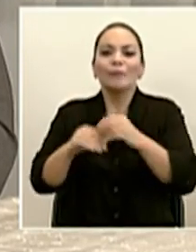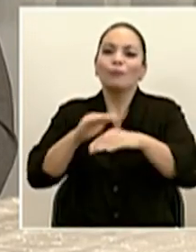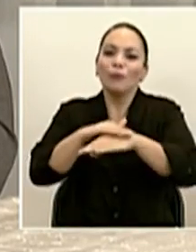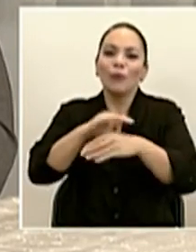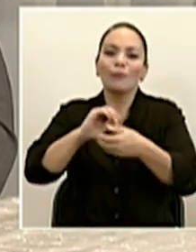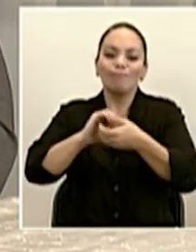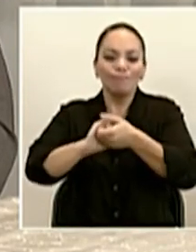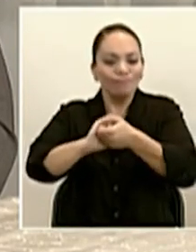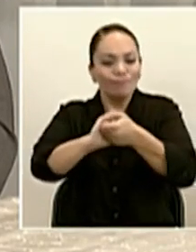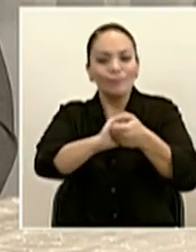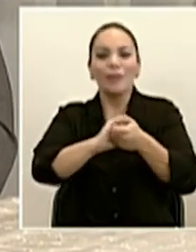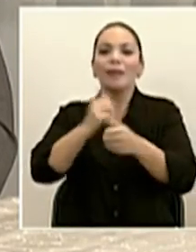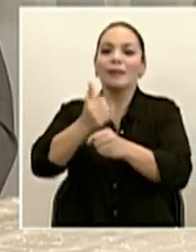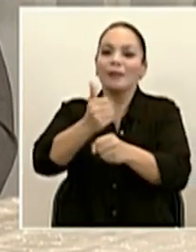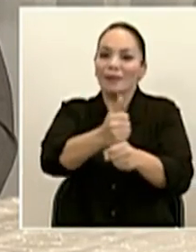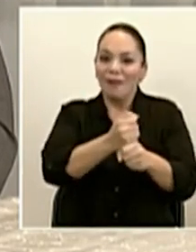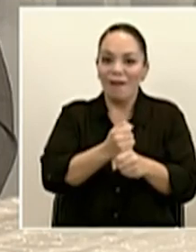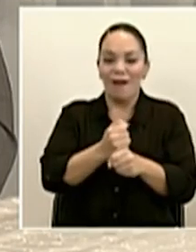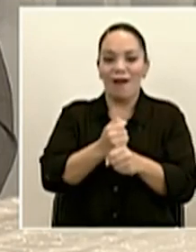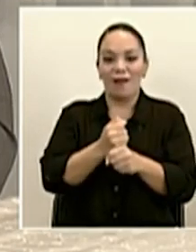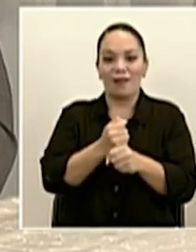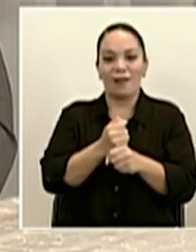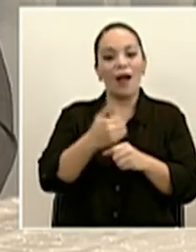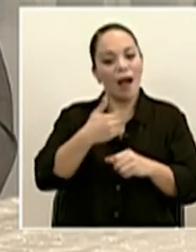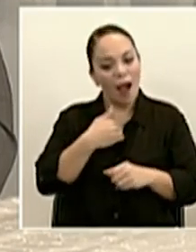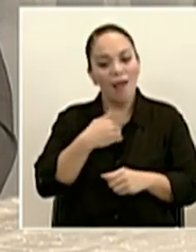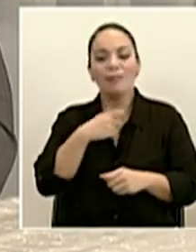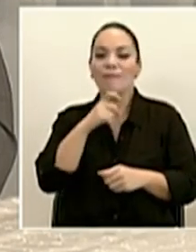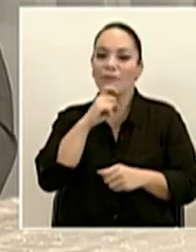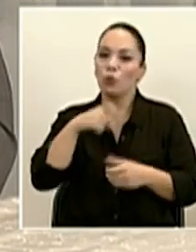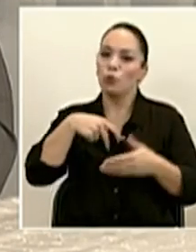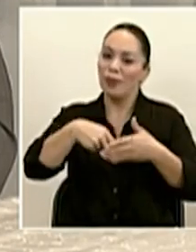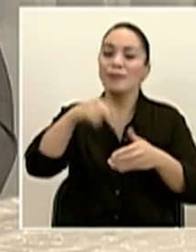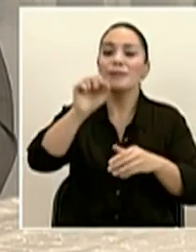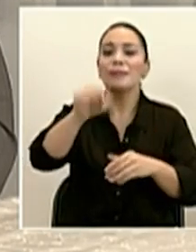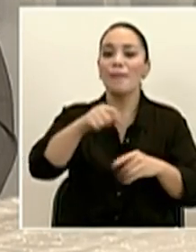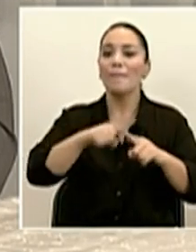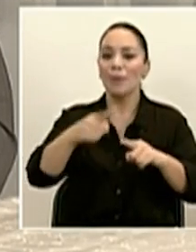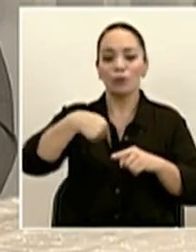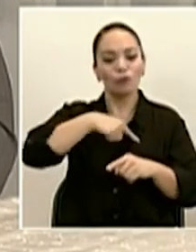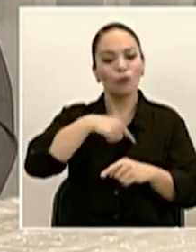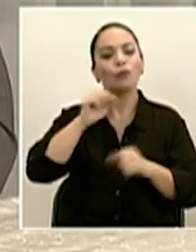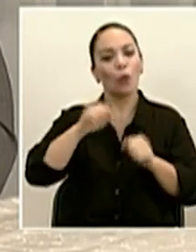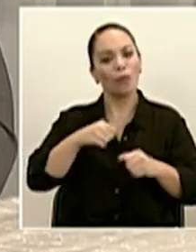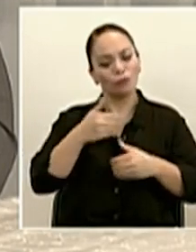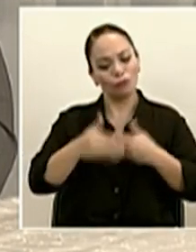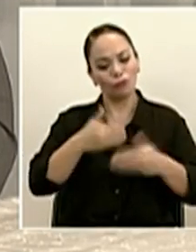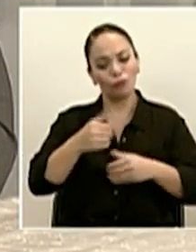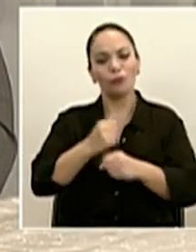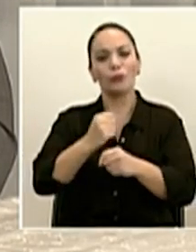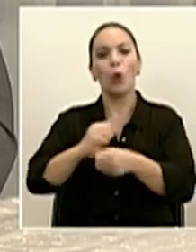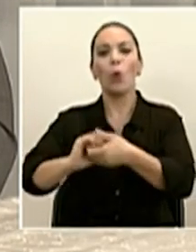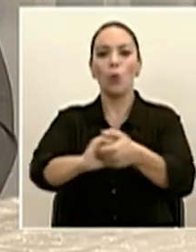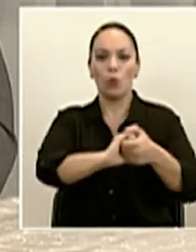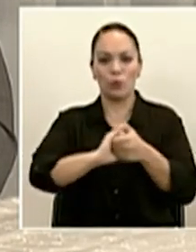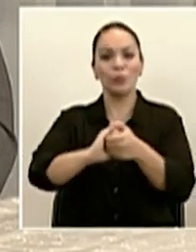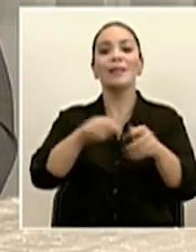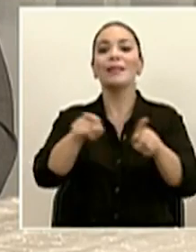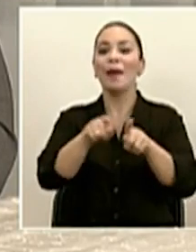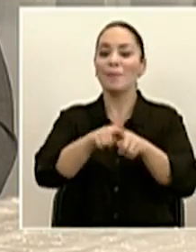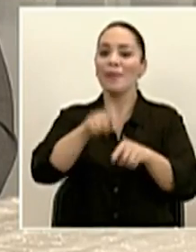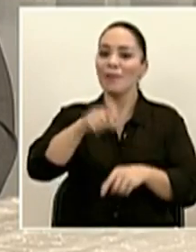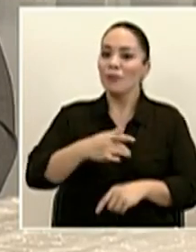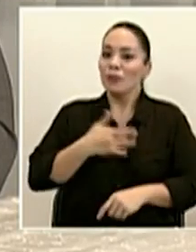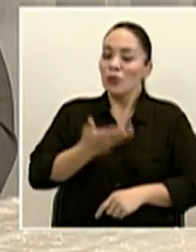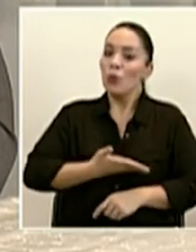pero podemos sobrepasarlas. Para eso necesitamos trabajar juntos. Pero hay cosas de las que nos tenemos que sentir también orgullosos